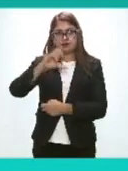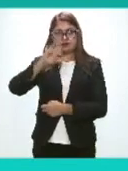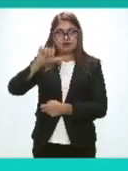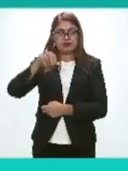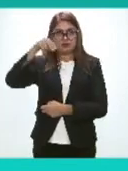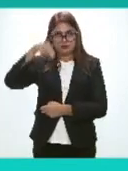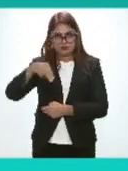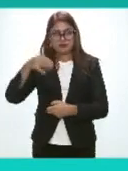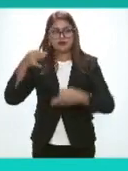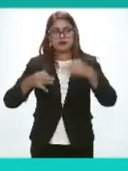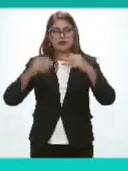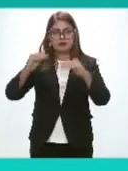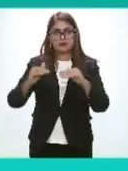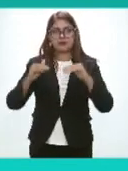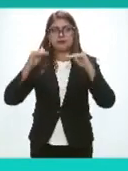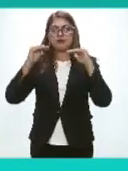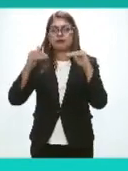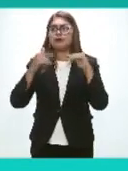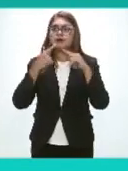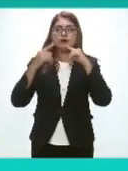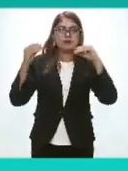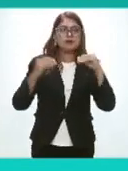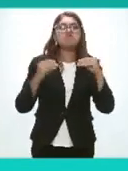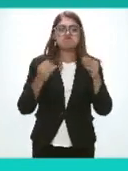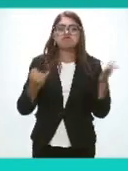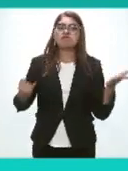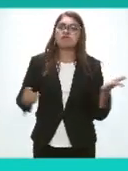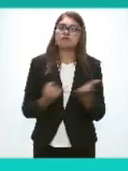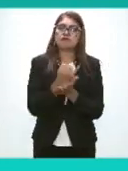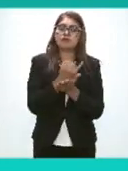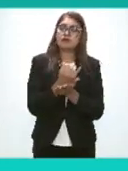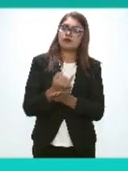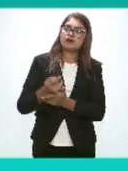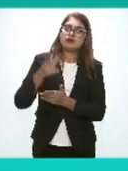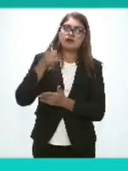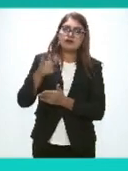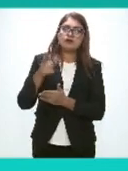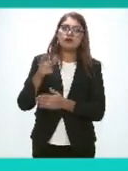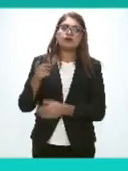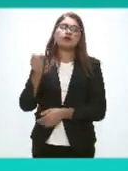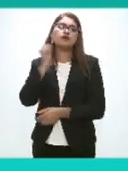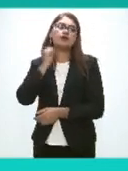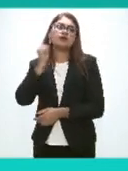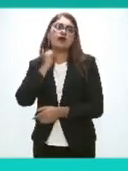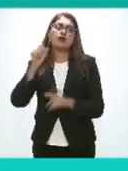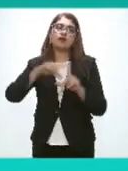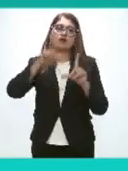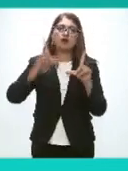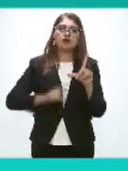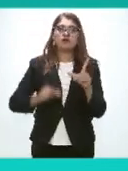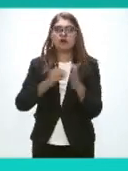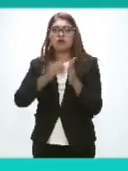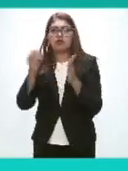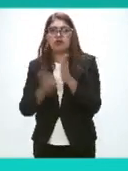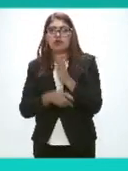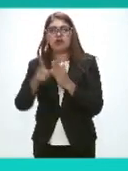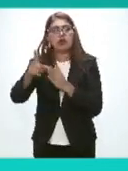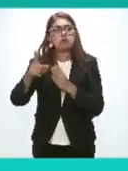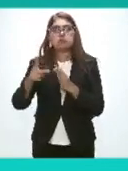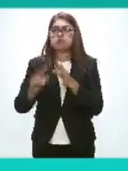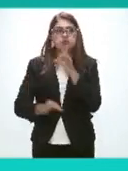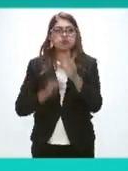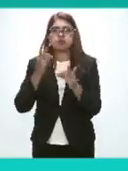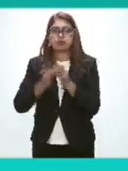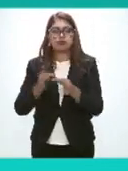Justicia de la Nación Determinó reconocer la omisión del Senado de la República Para llevar a